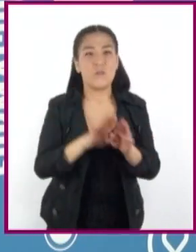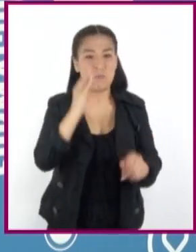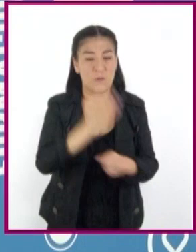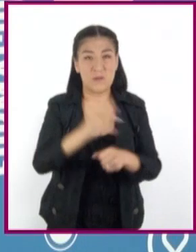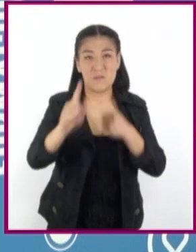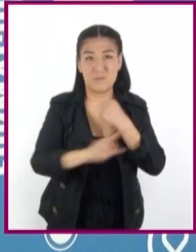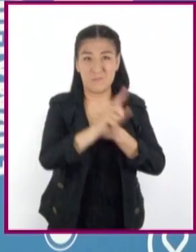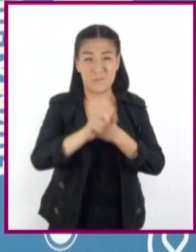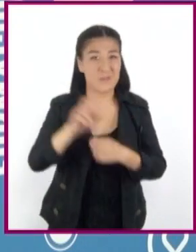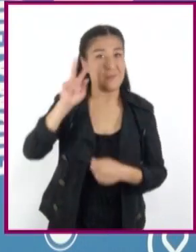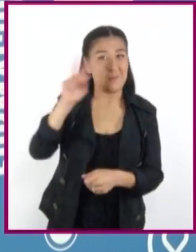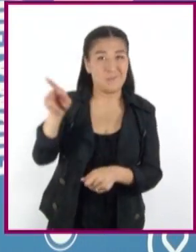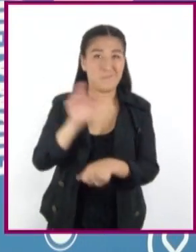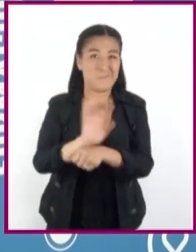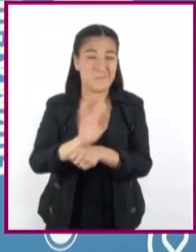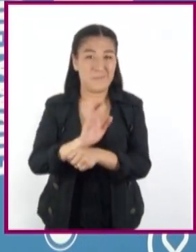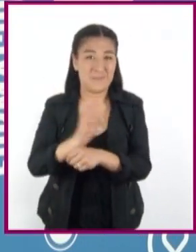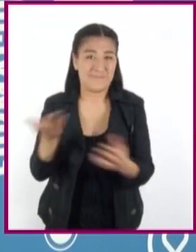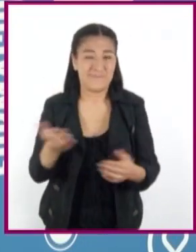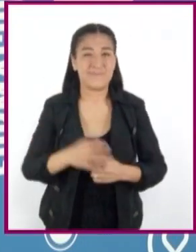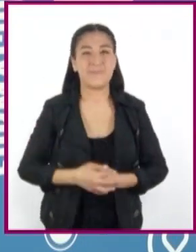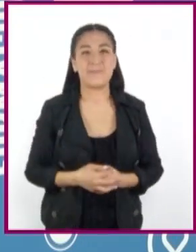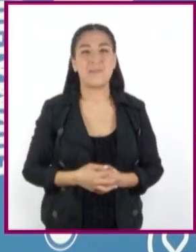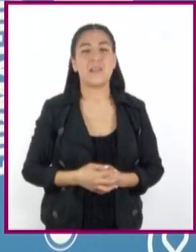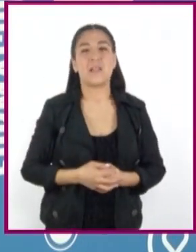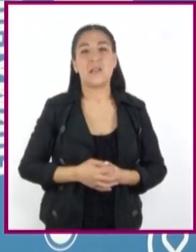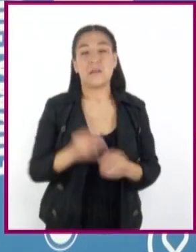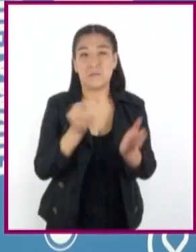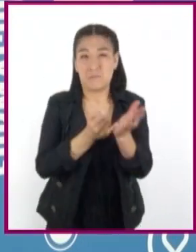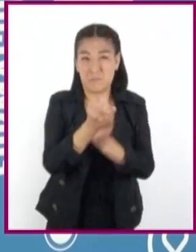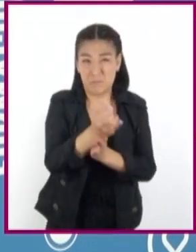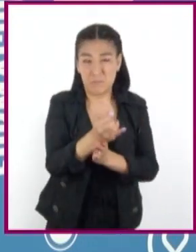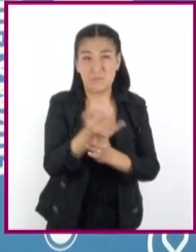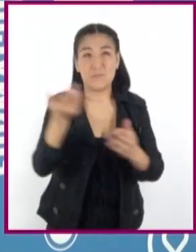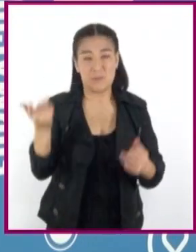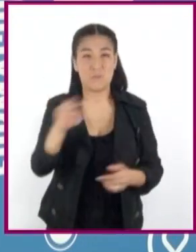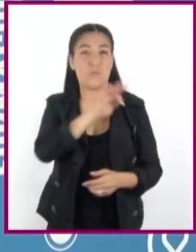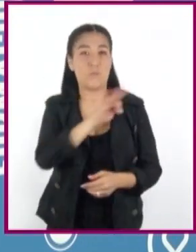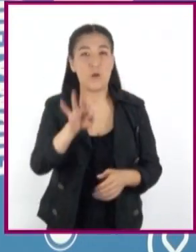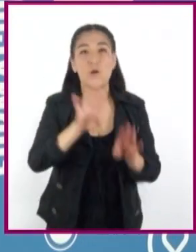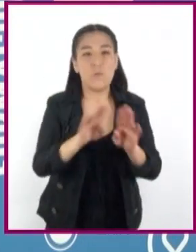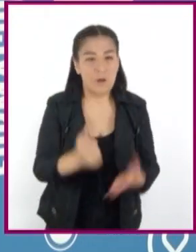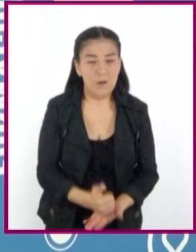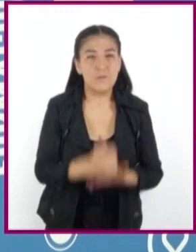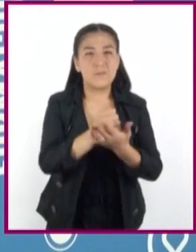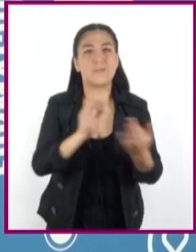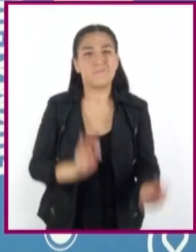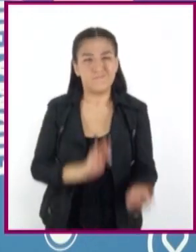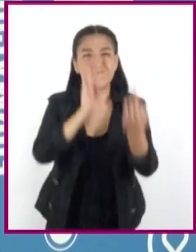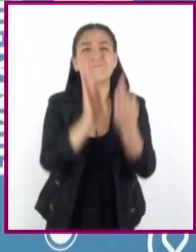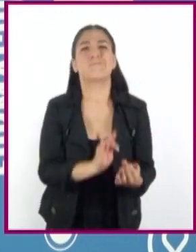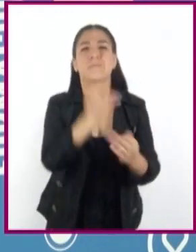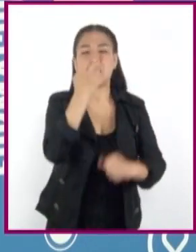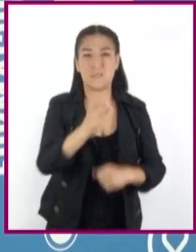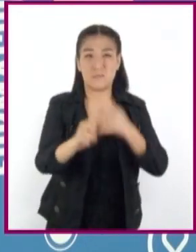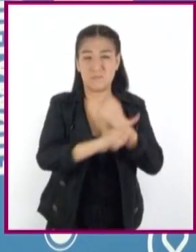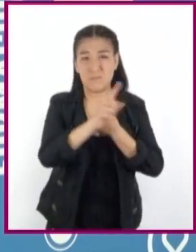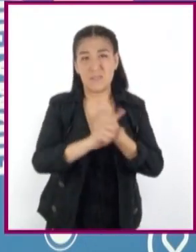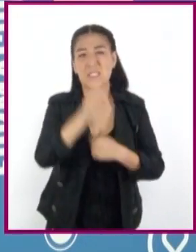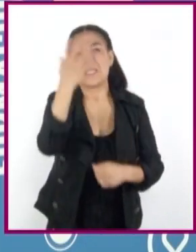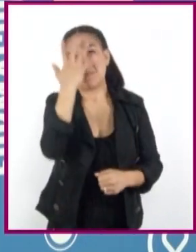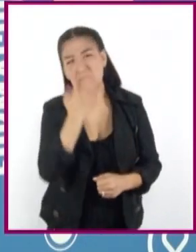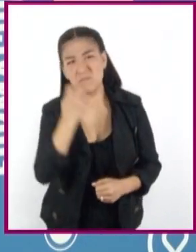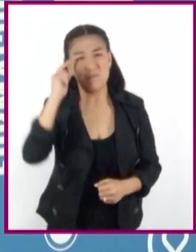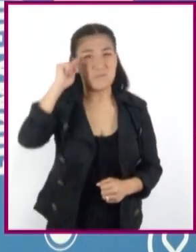que ve en las películas? ¿Es una decisión que puede ayudarle a enfrentar de manera acertada su tristeza y